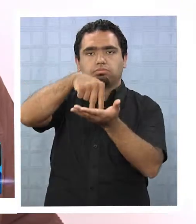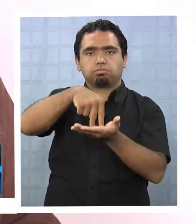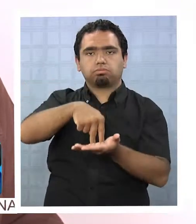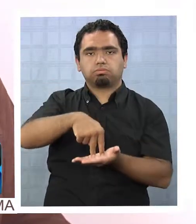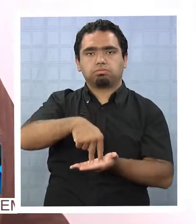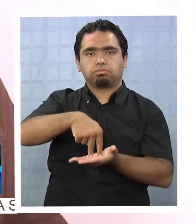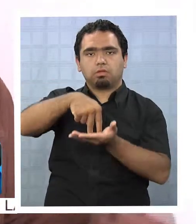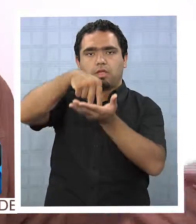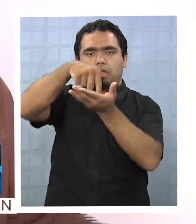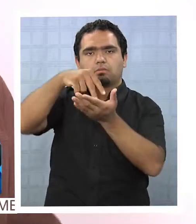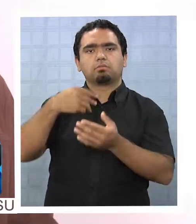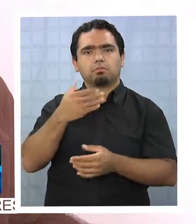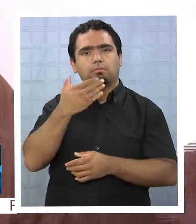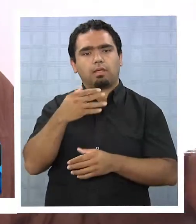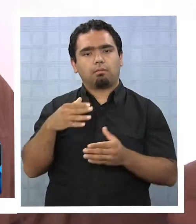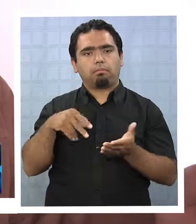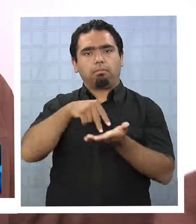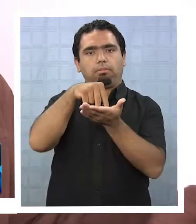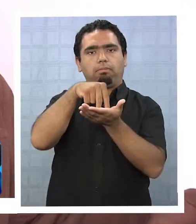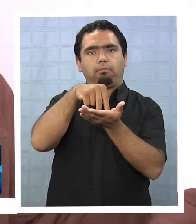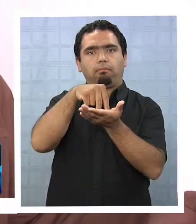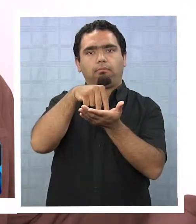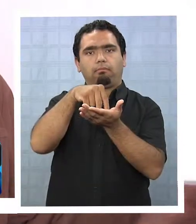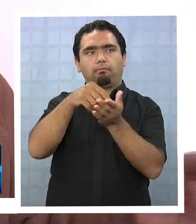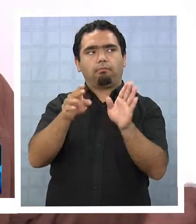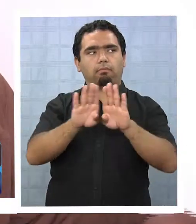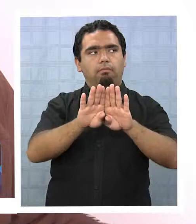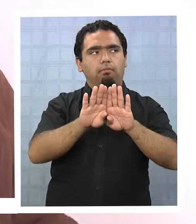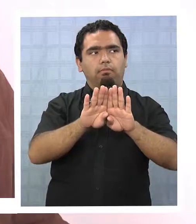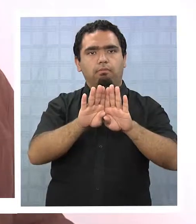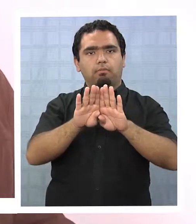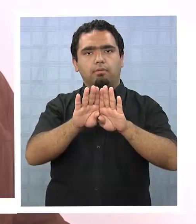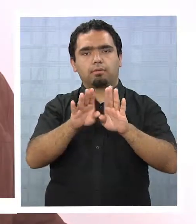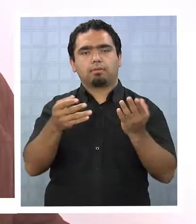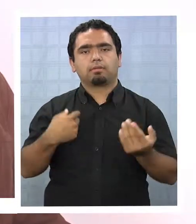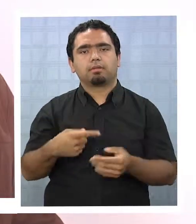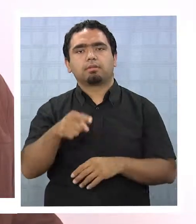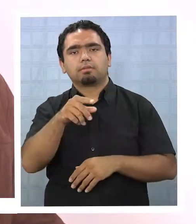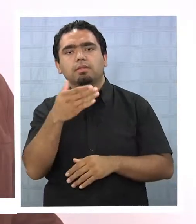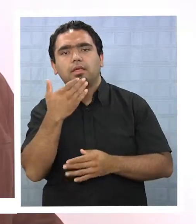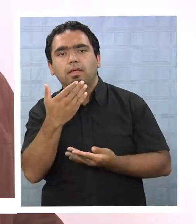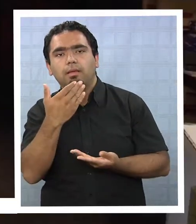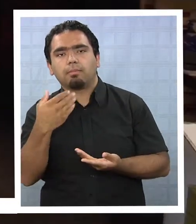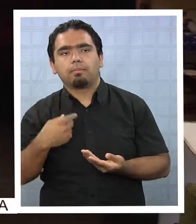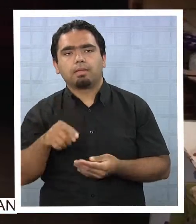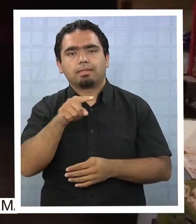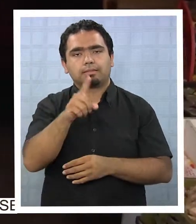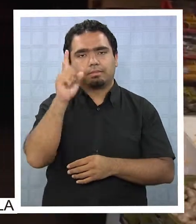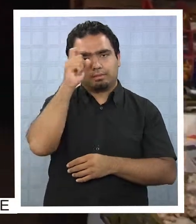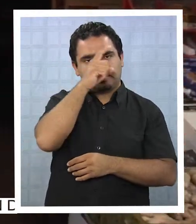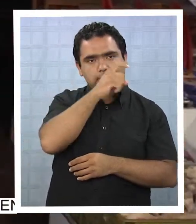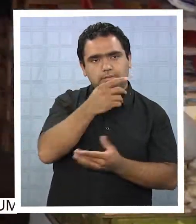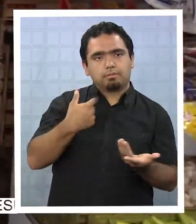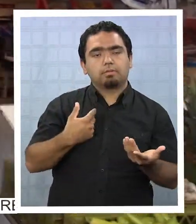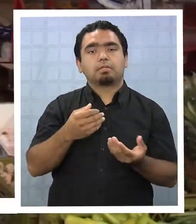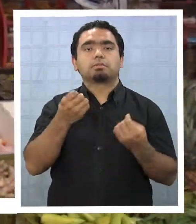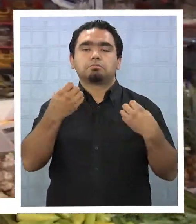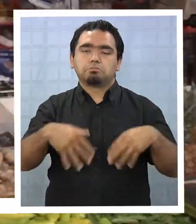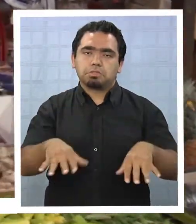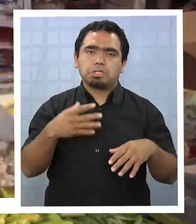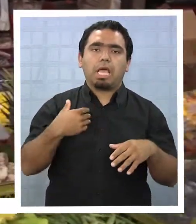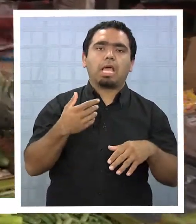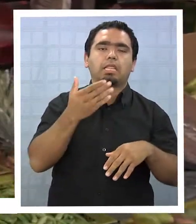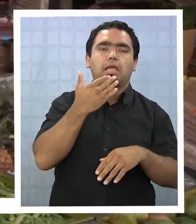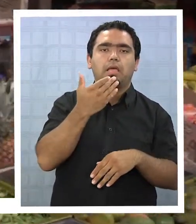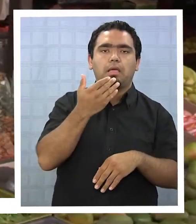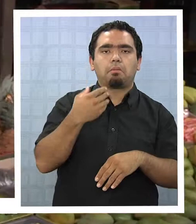Y debemos ir de la mano a las preocupaciones que se dio, se actuó, digamos, de una forma eficiente con los recursos que estaban,